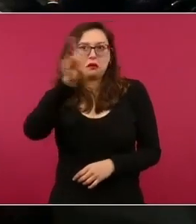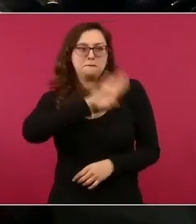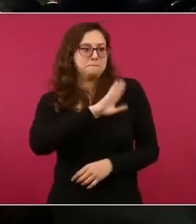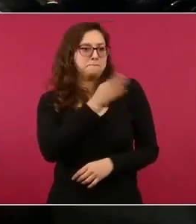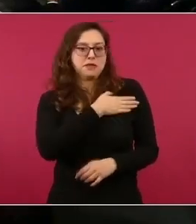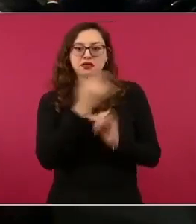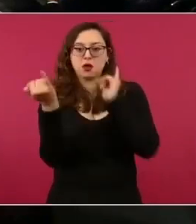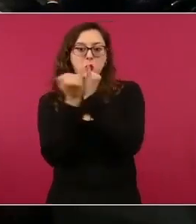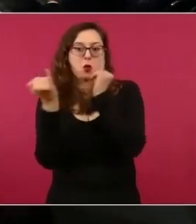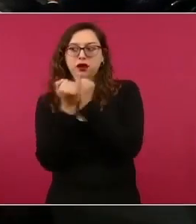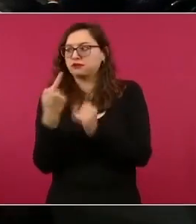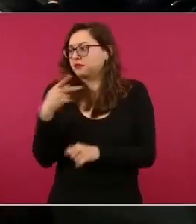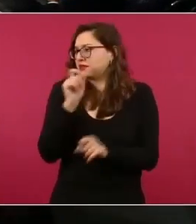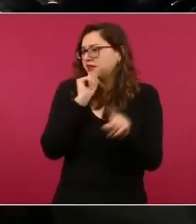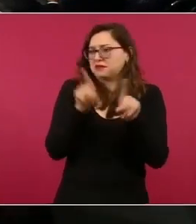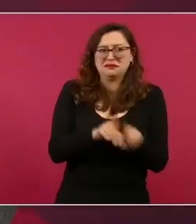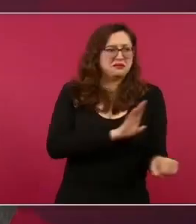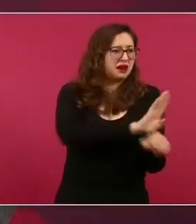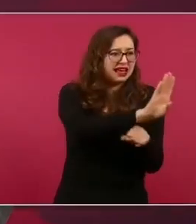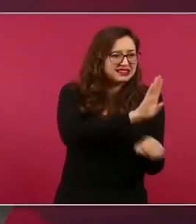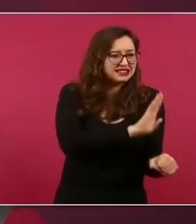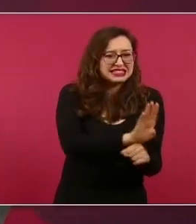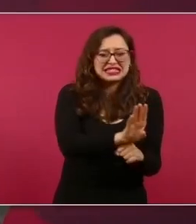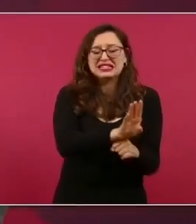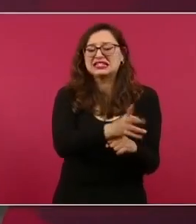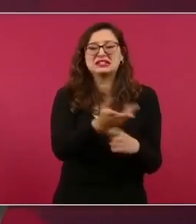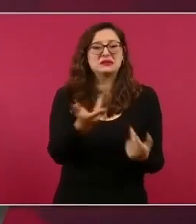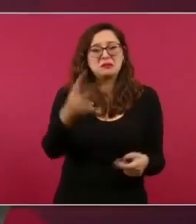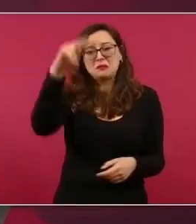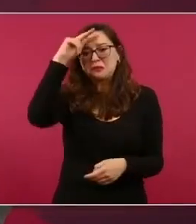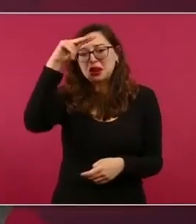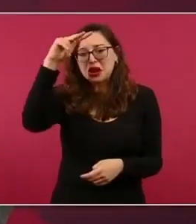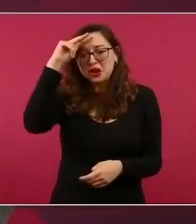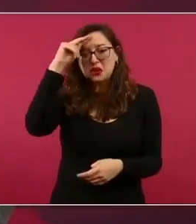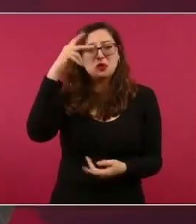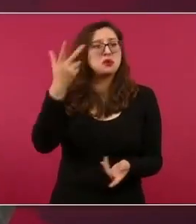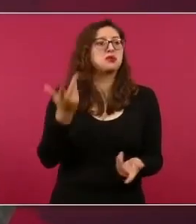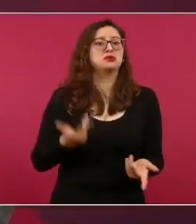pero pues así está Brasilia, así está Perú y